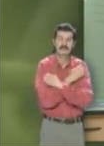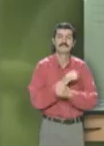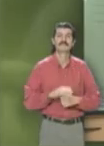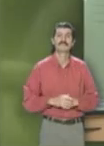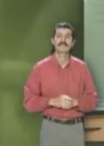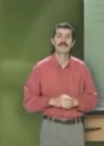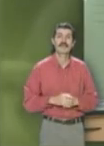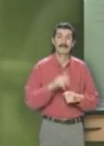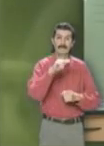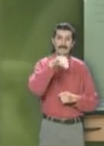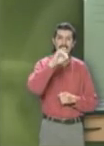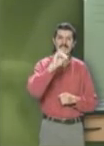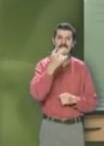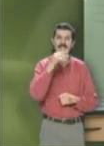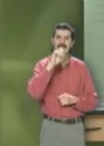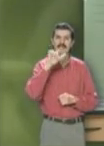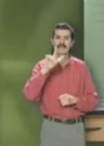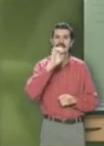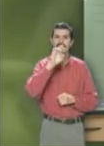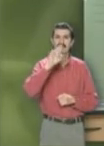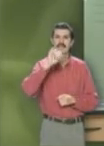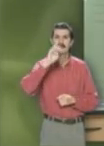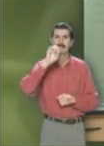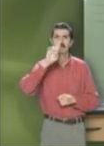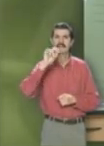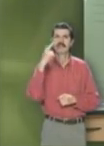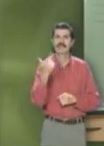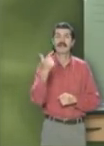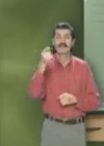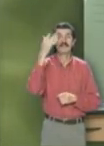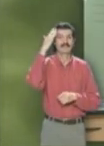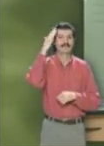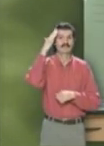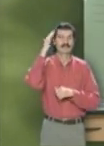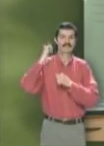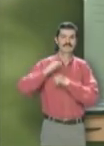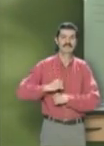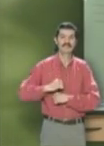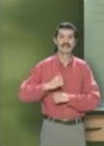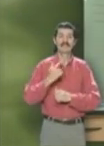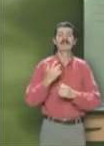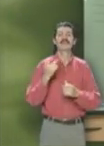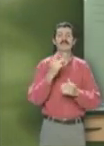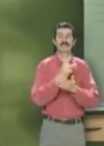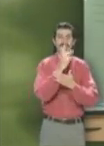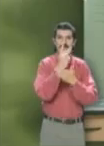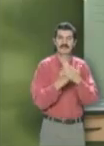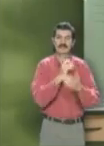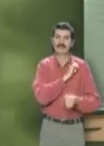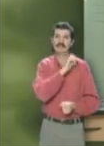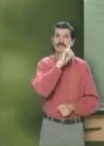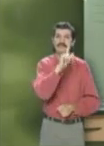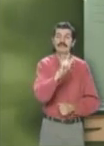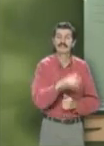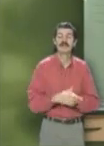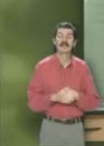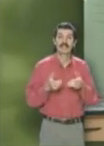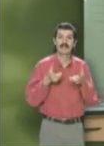Educativa. Miguel Ehrenberg, productor ejecutivo. Programas especiales.